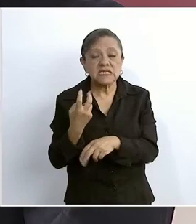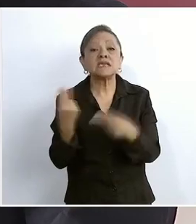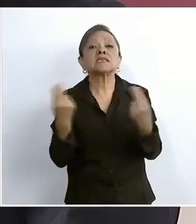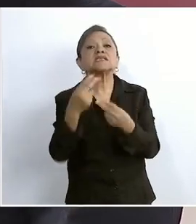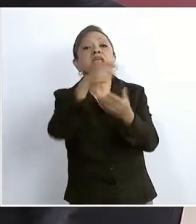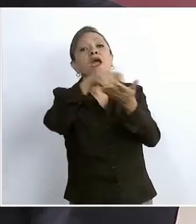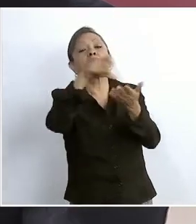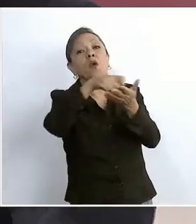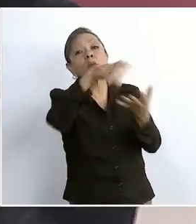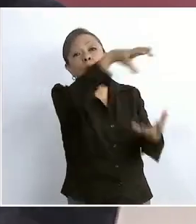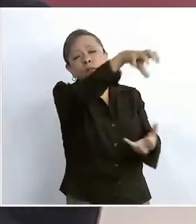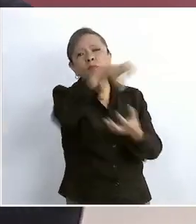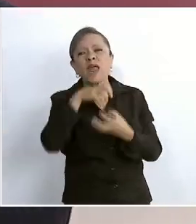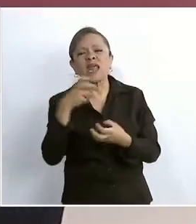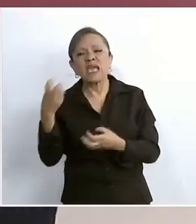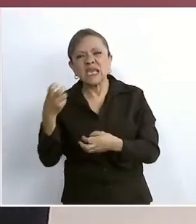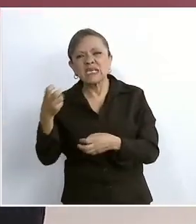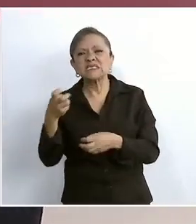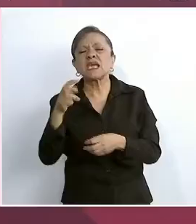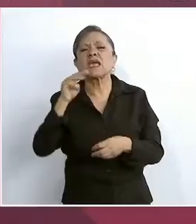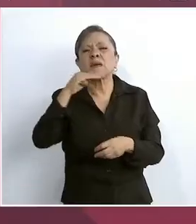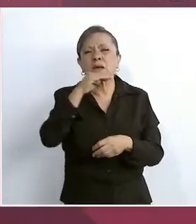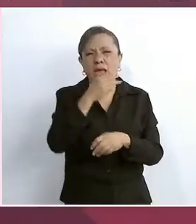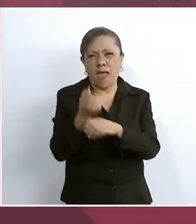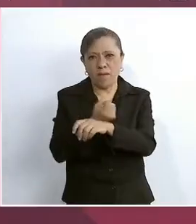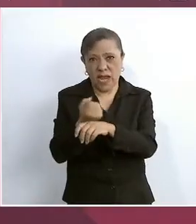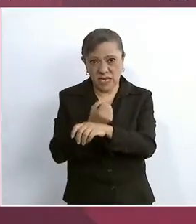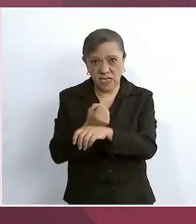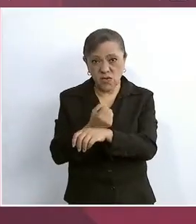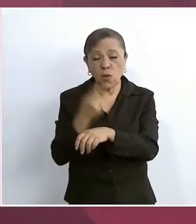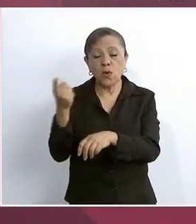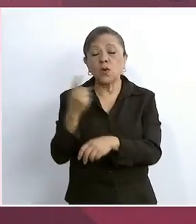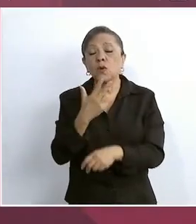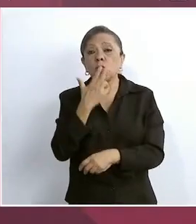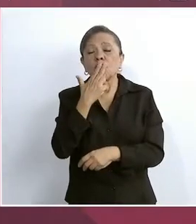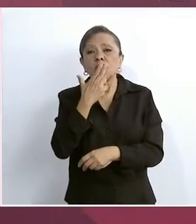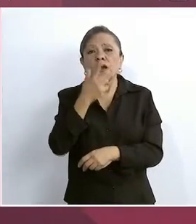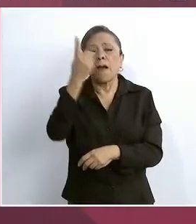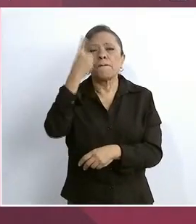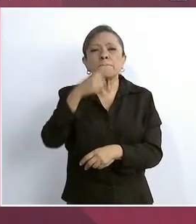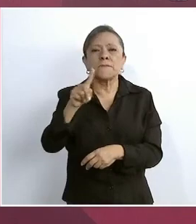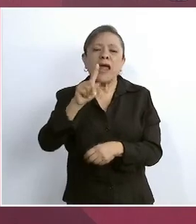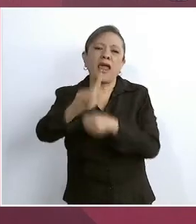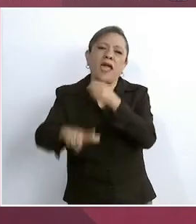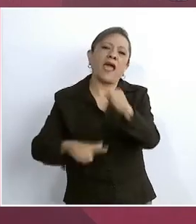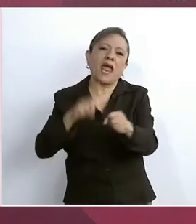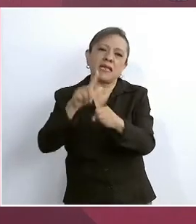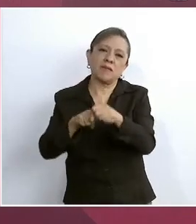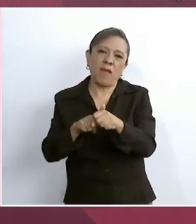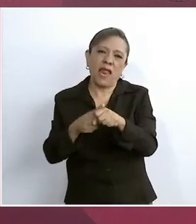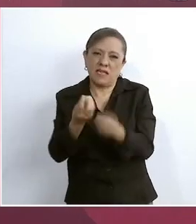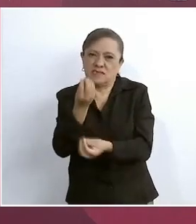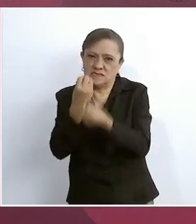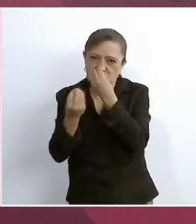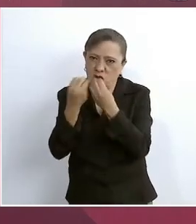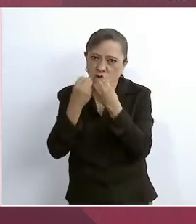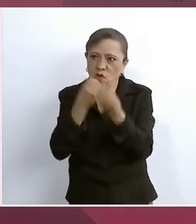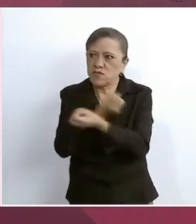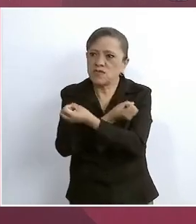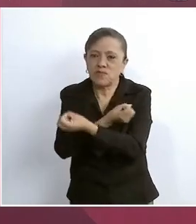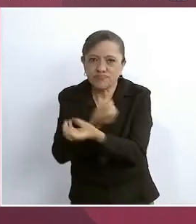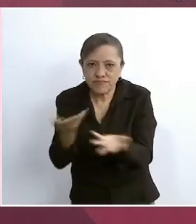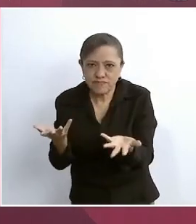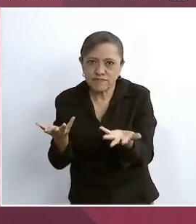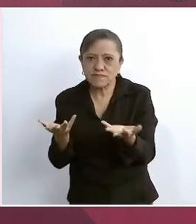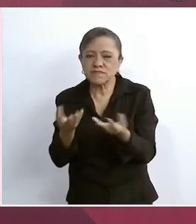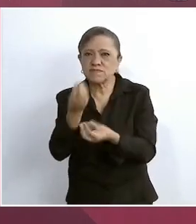que es el que se utiliza como forraje para el sector